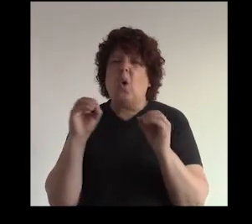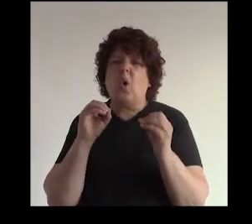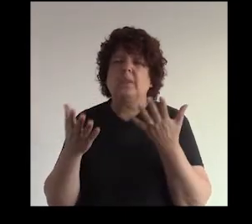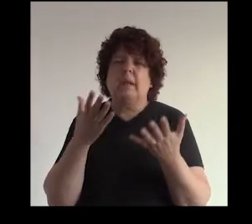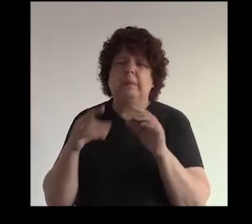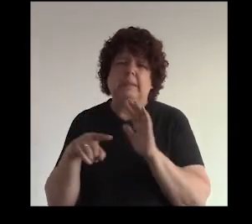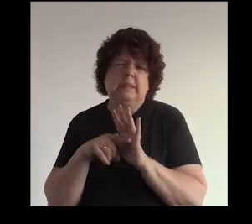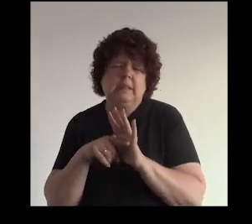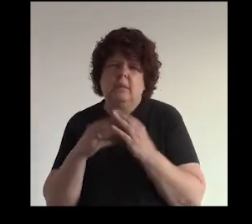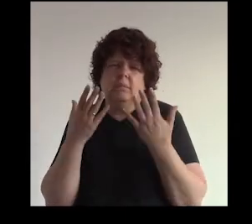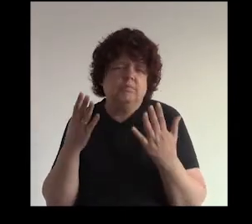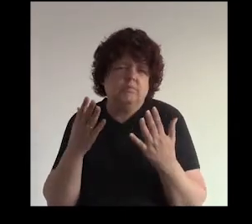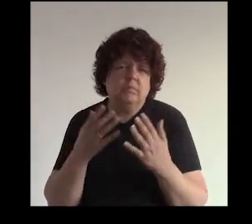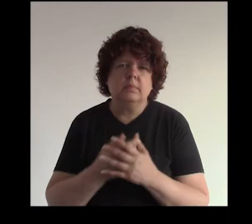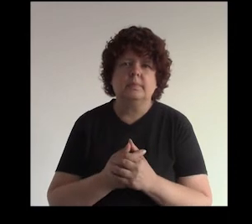contraproducente?